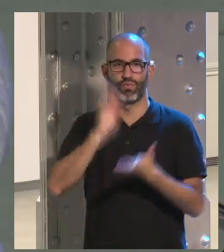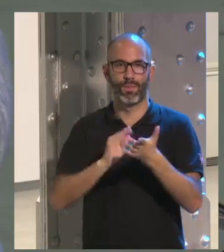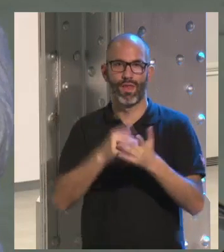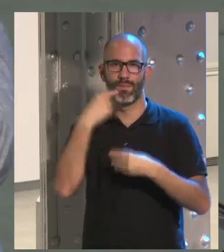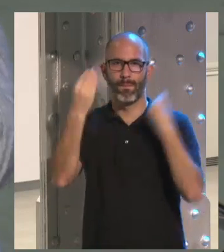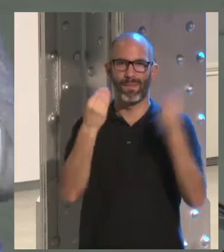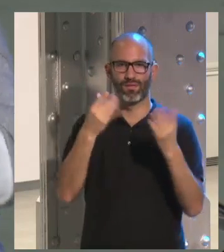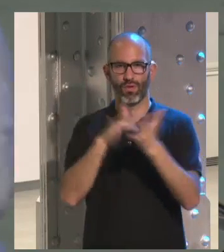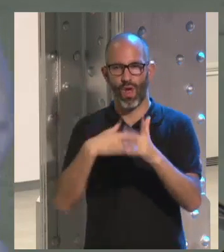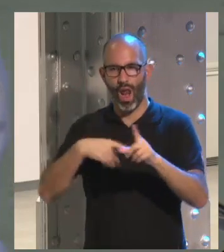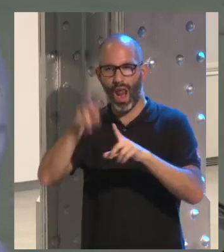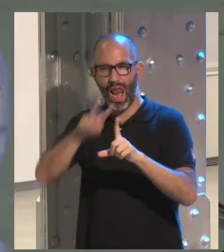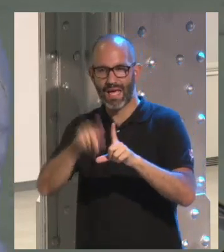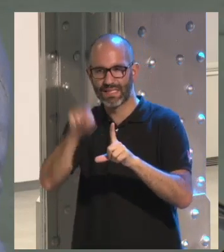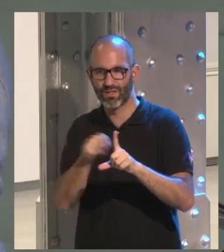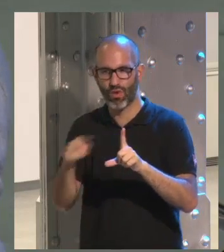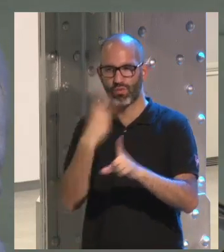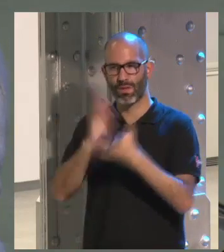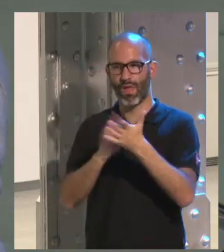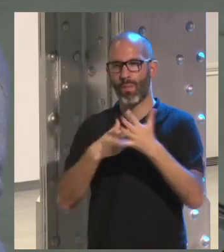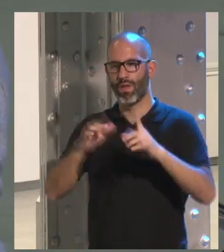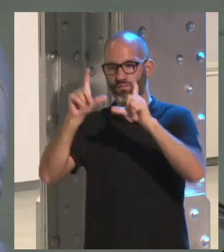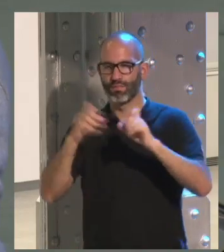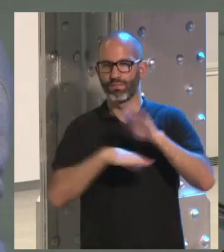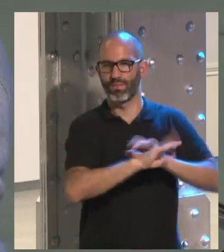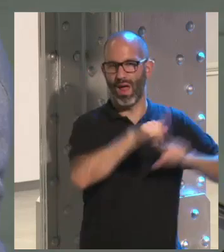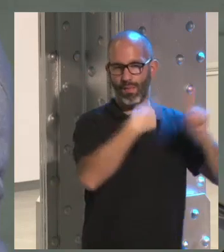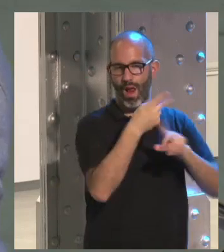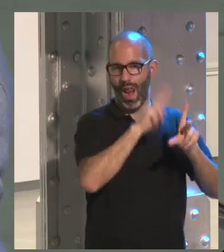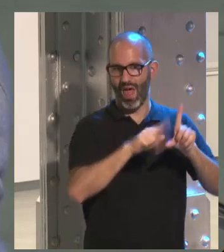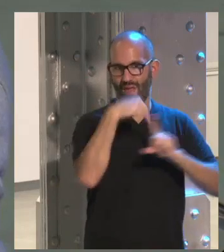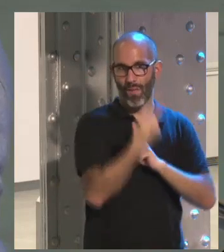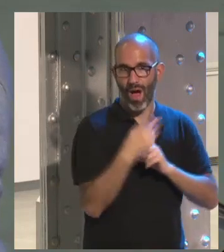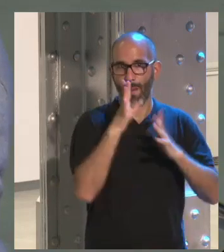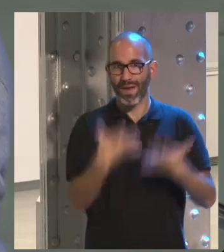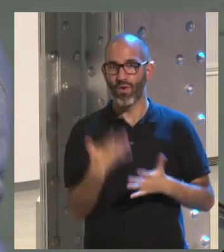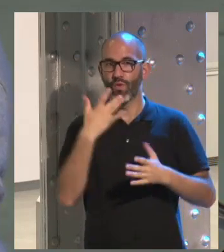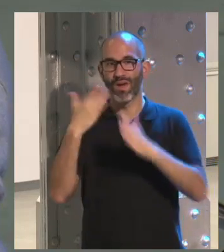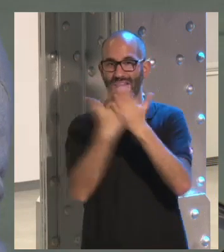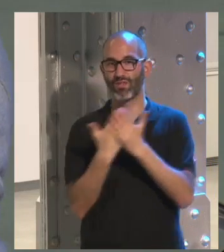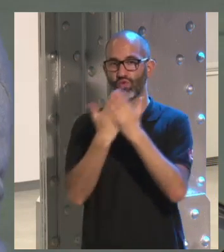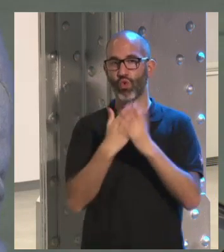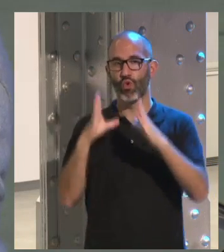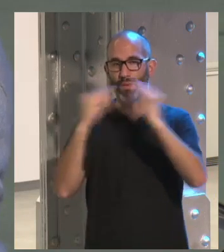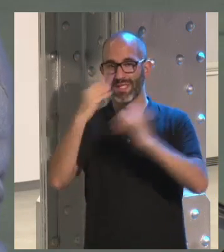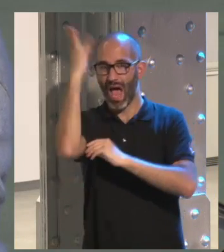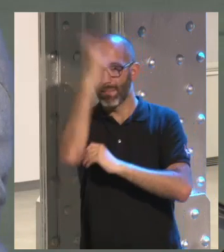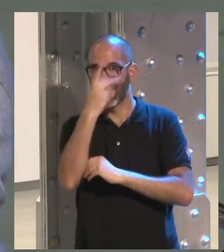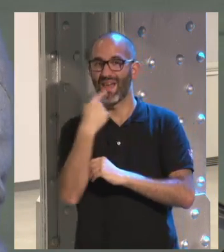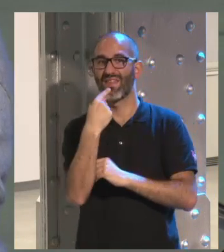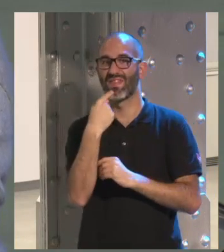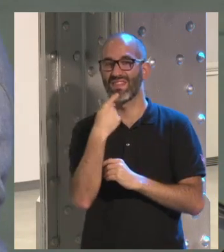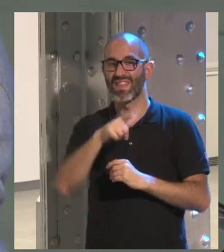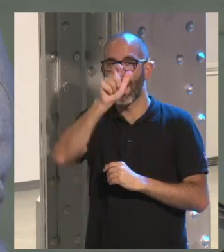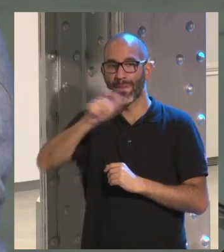lérmelas después o por lo menos para coleccionarlas. Pero lo cierto es que nadie se lo lea. Hay un estudio de Stanford que deja claro que nadie hace